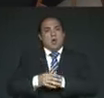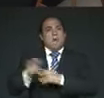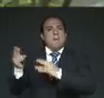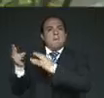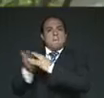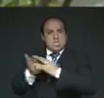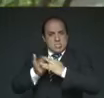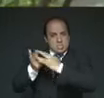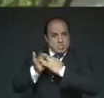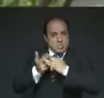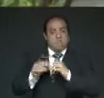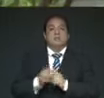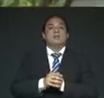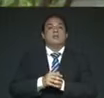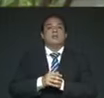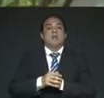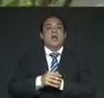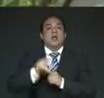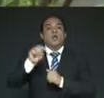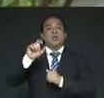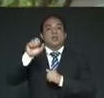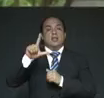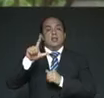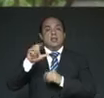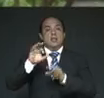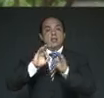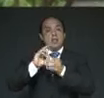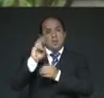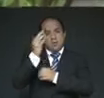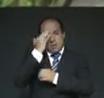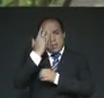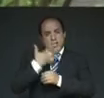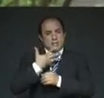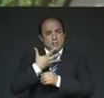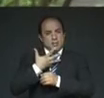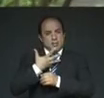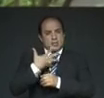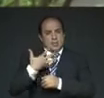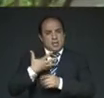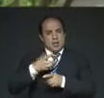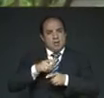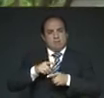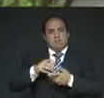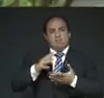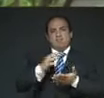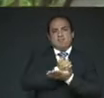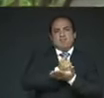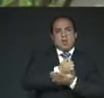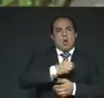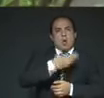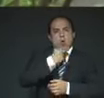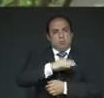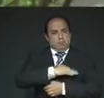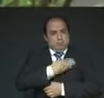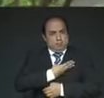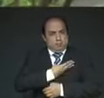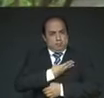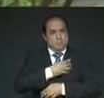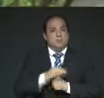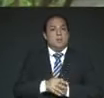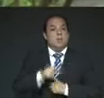de remover ese nombre de cuño colonial que transformaba esa derrota de los conquistadores en una victoria definitiva y duradero,